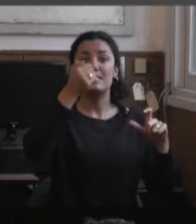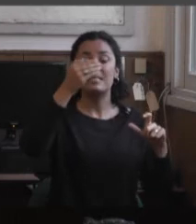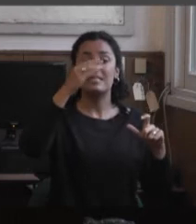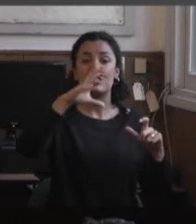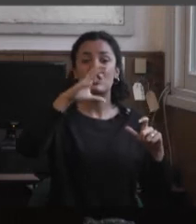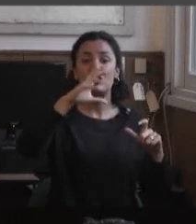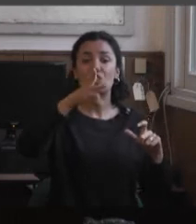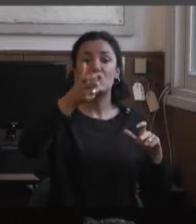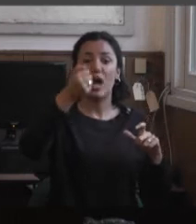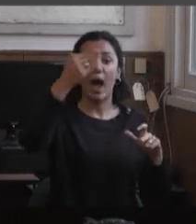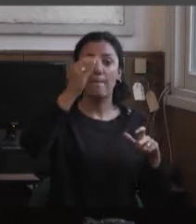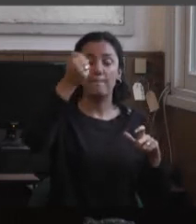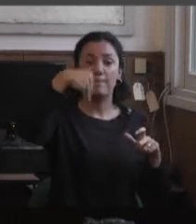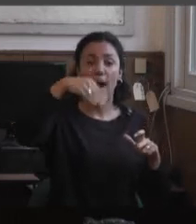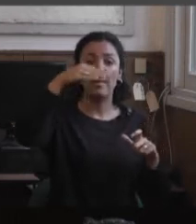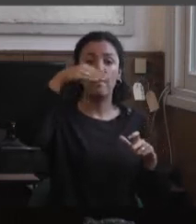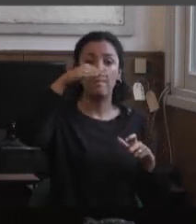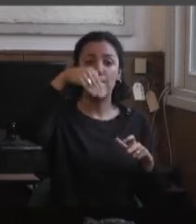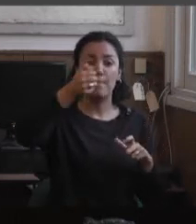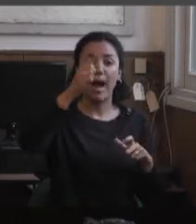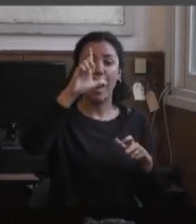delegación de jóvenes que fue de La Plata.